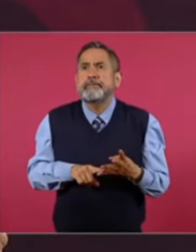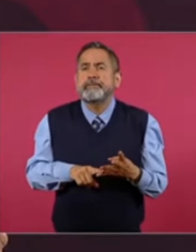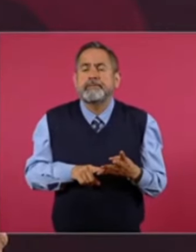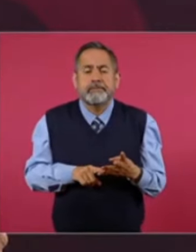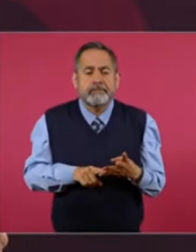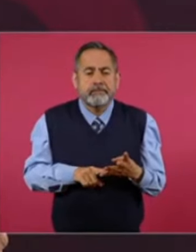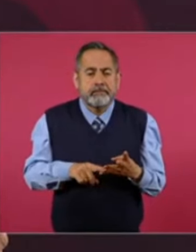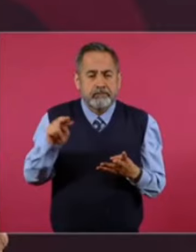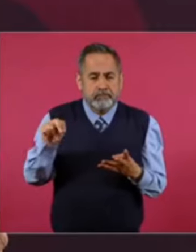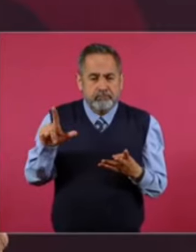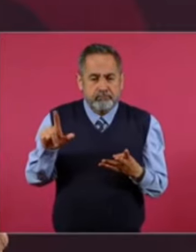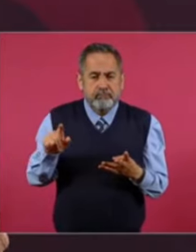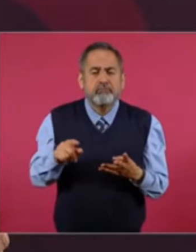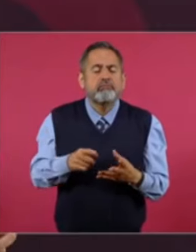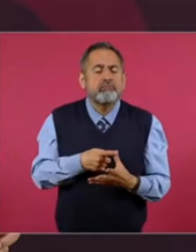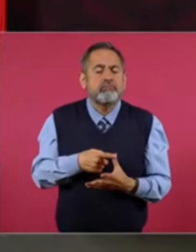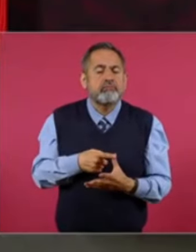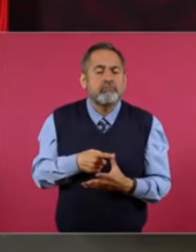En Nuevo León.